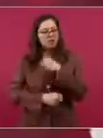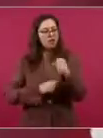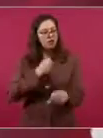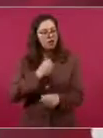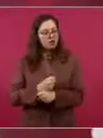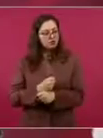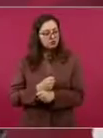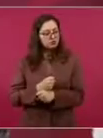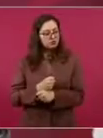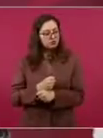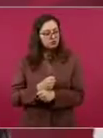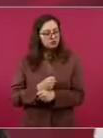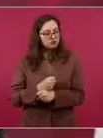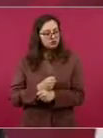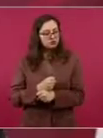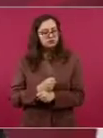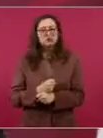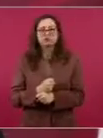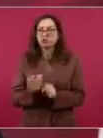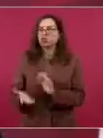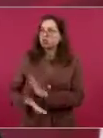si no es que más.